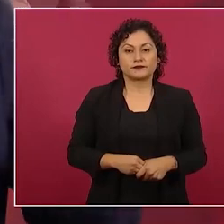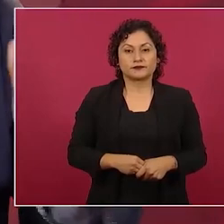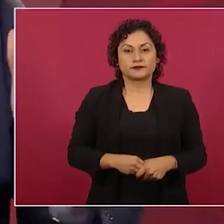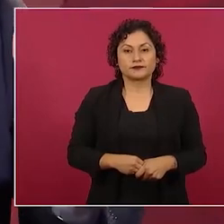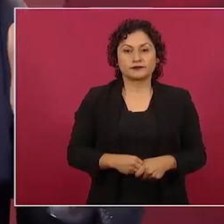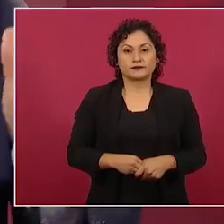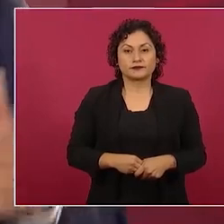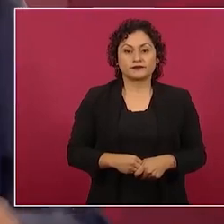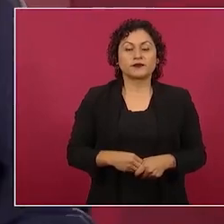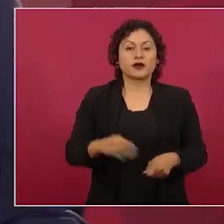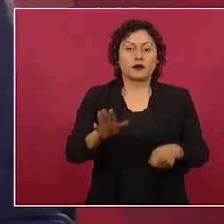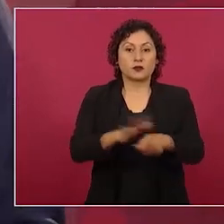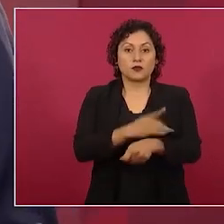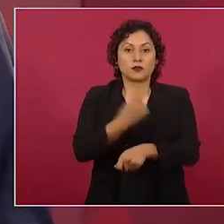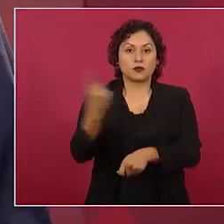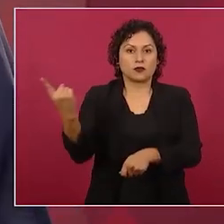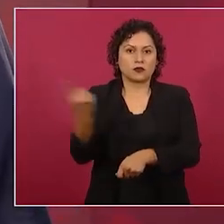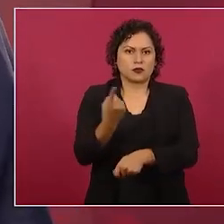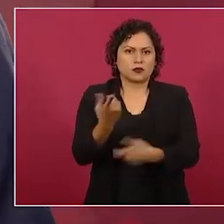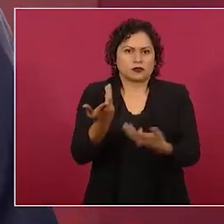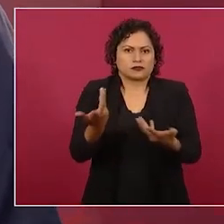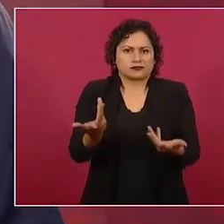en contra de la salud